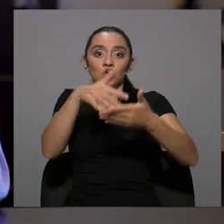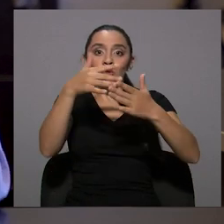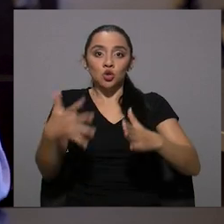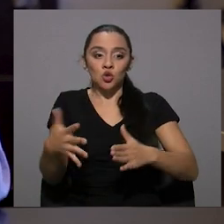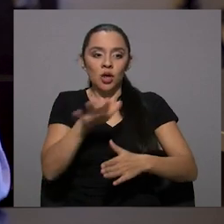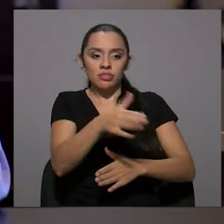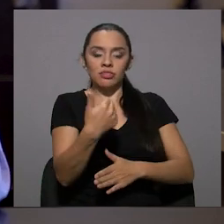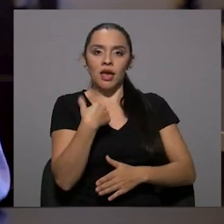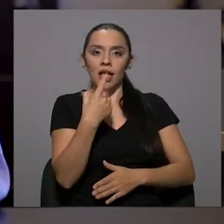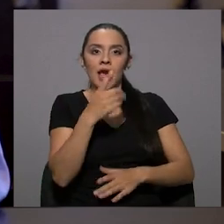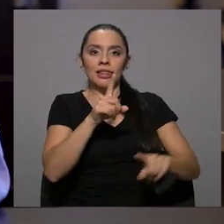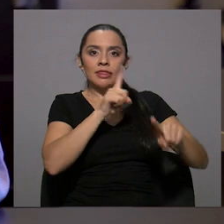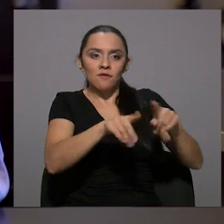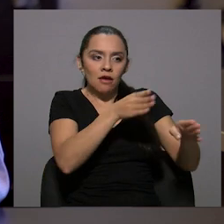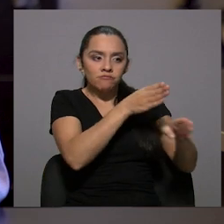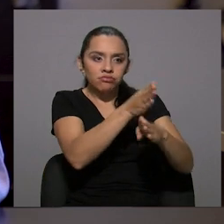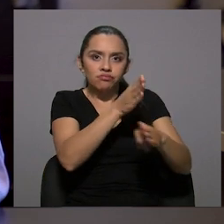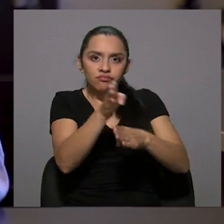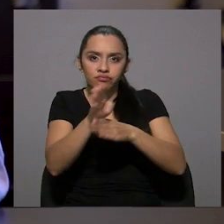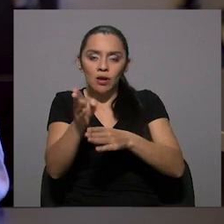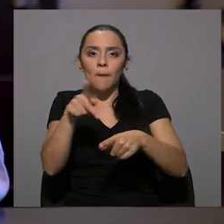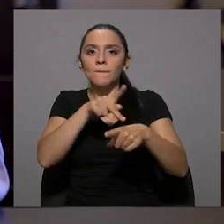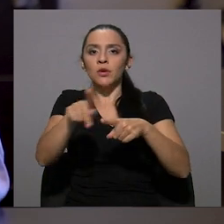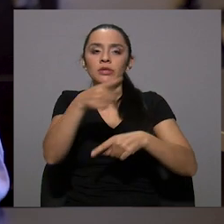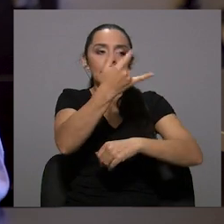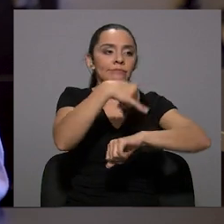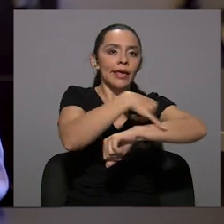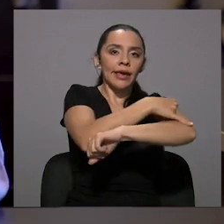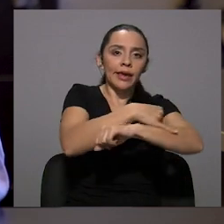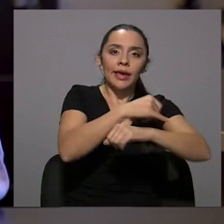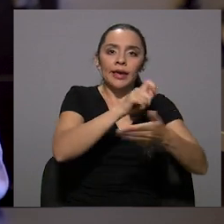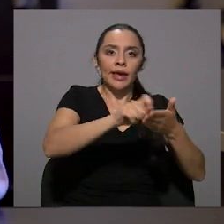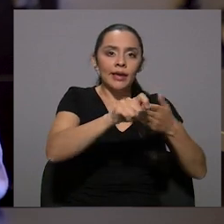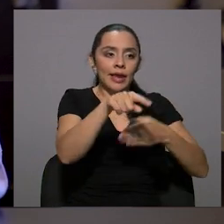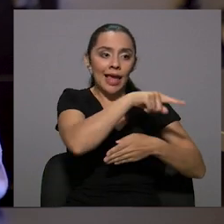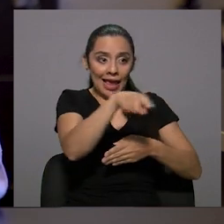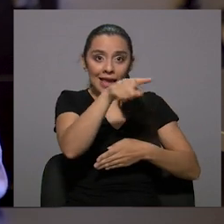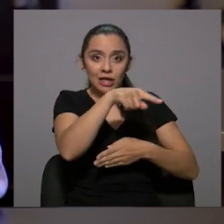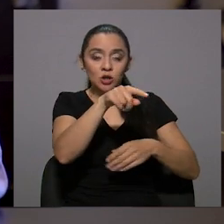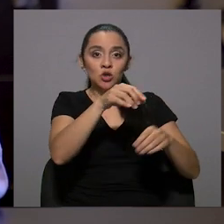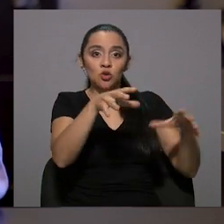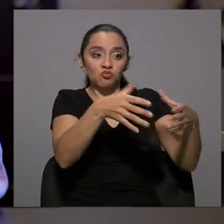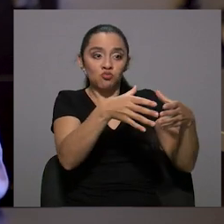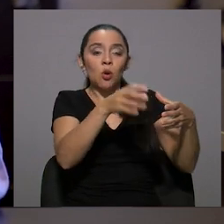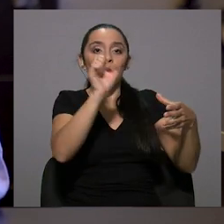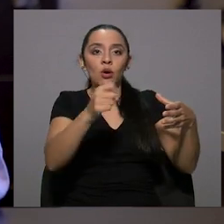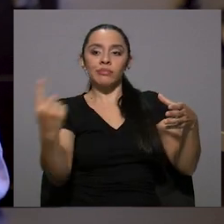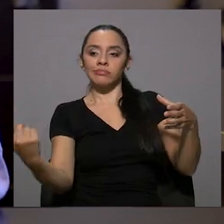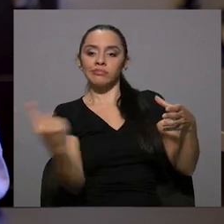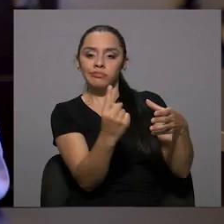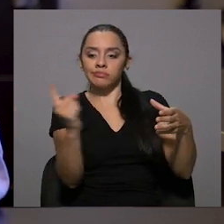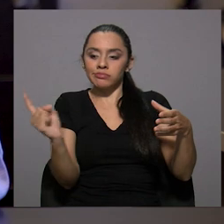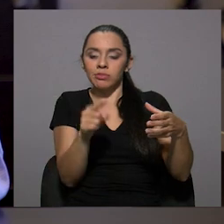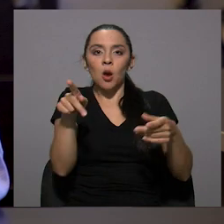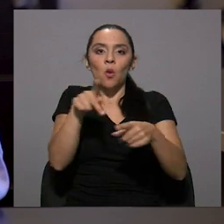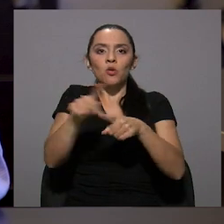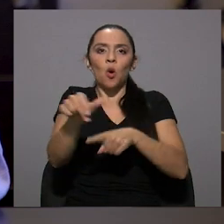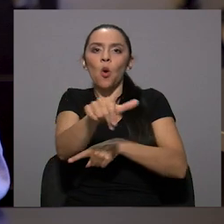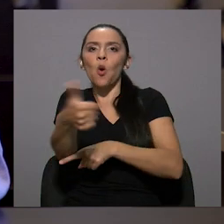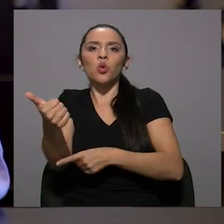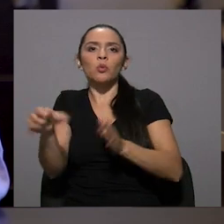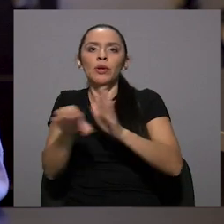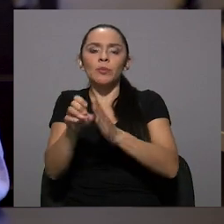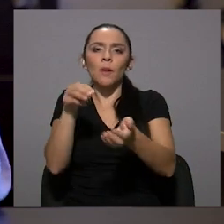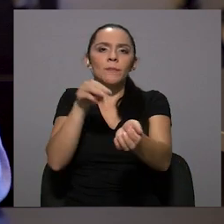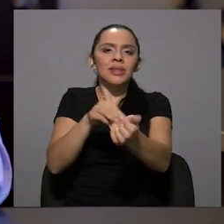haya una multidisciplinaridad en donde profesionales de la facultad de Ingeniería tengan que trabajar en conjunto